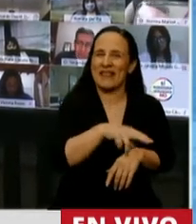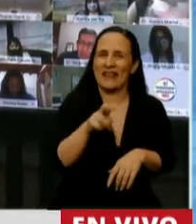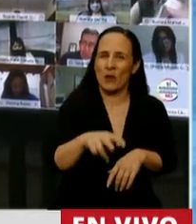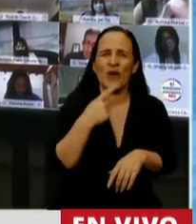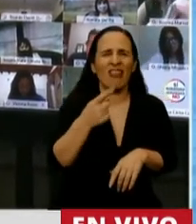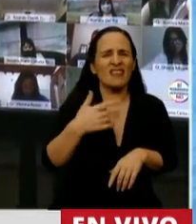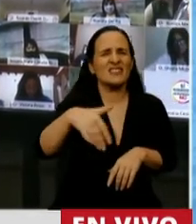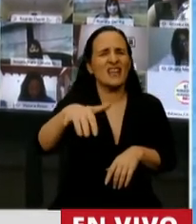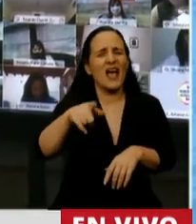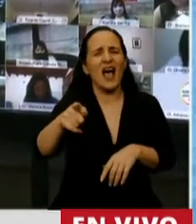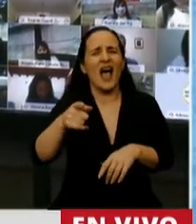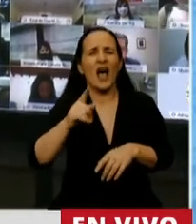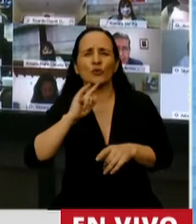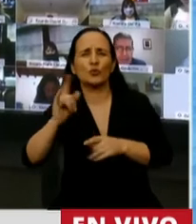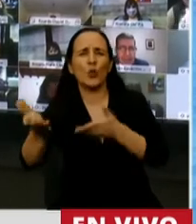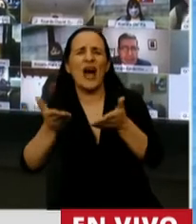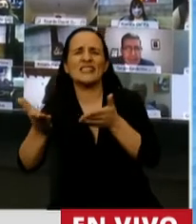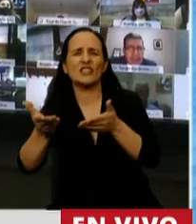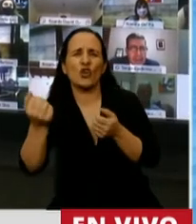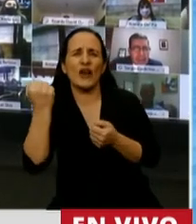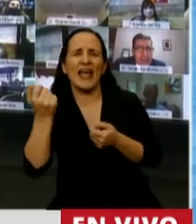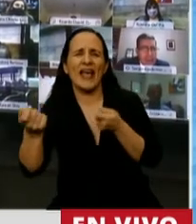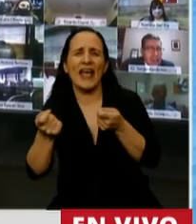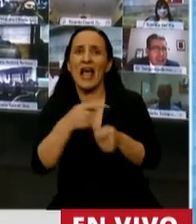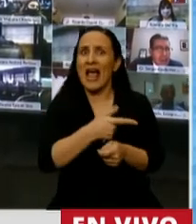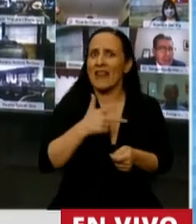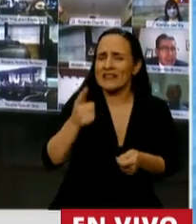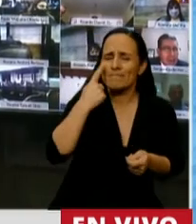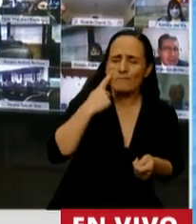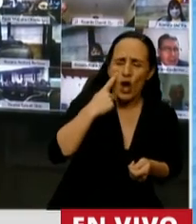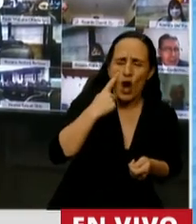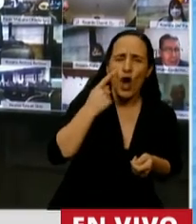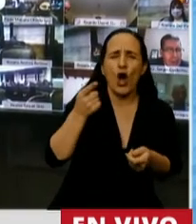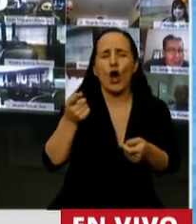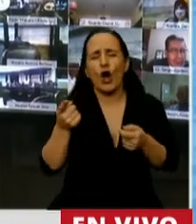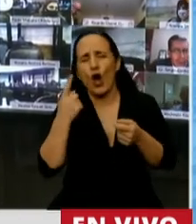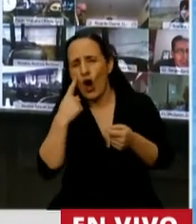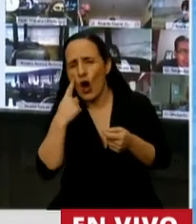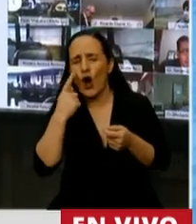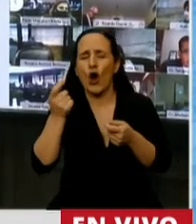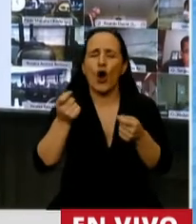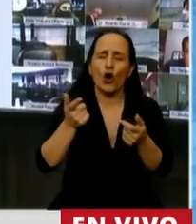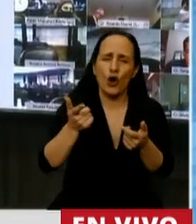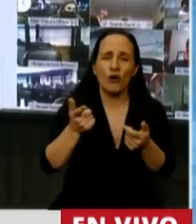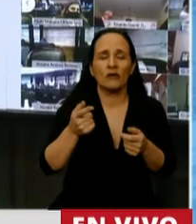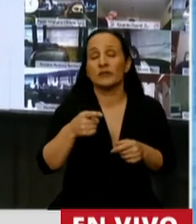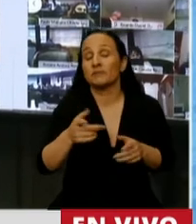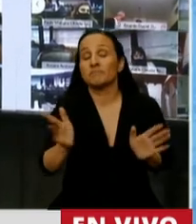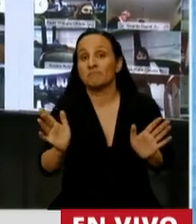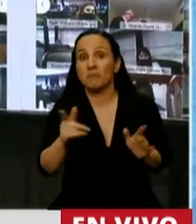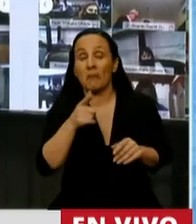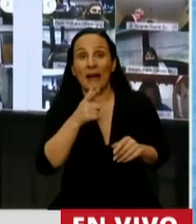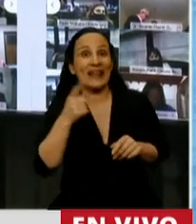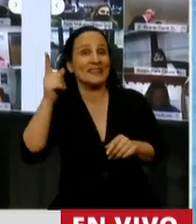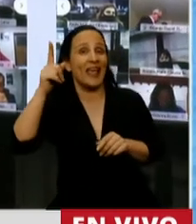manejo económico a sus asesores y que él les decía, guarda con... que yo conozco los mercados, no vamos a ir a tal lugar. Se ve que los